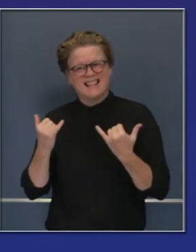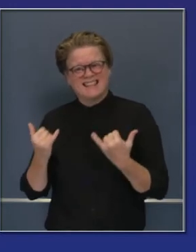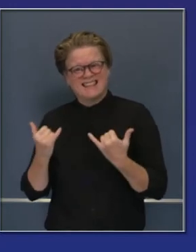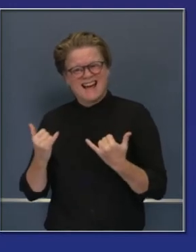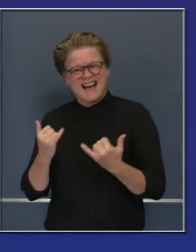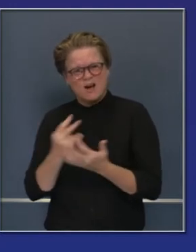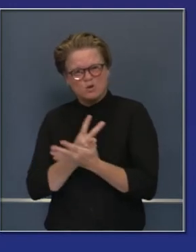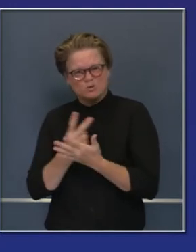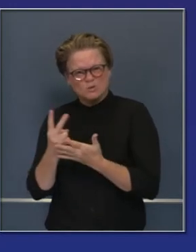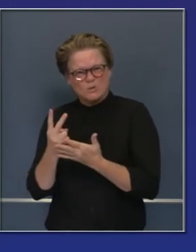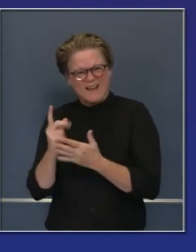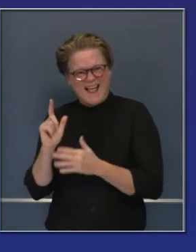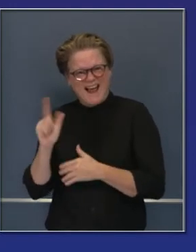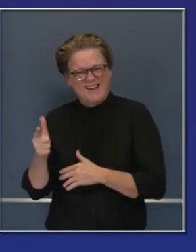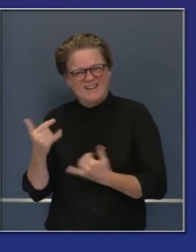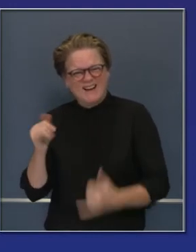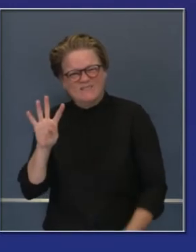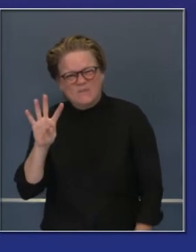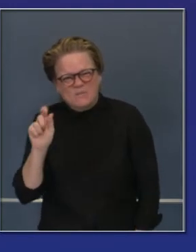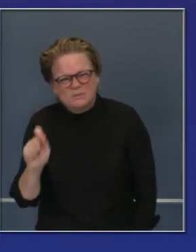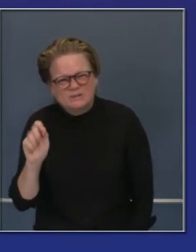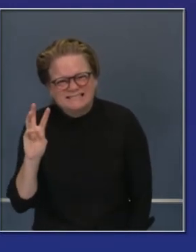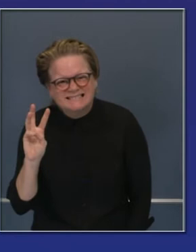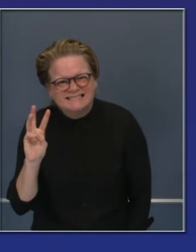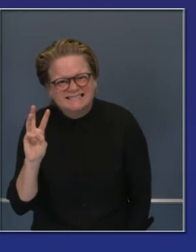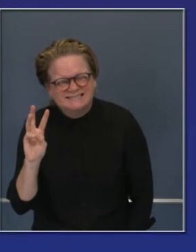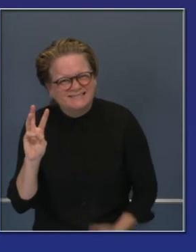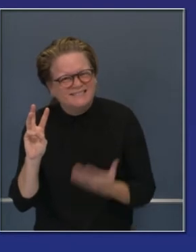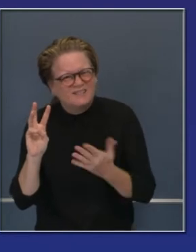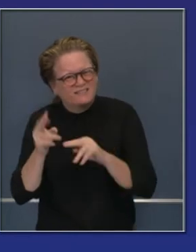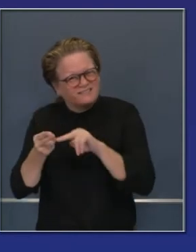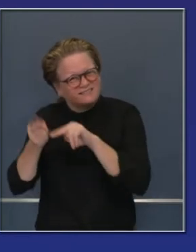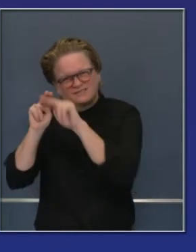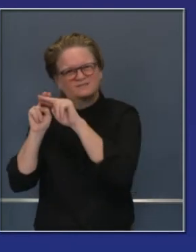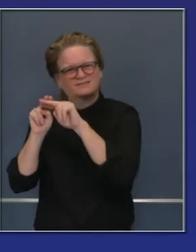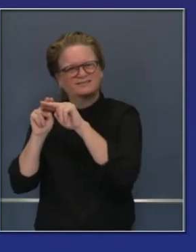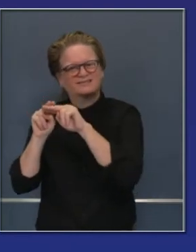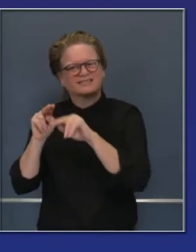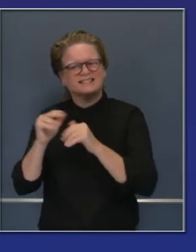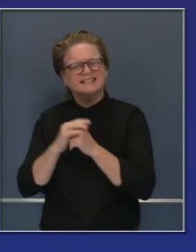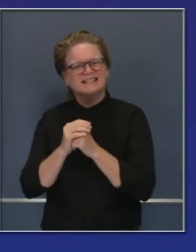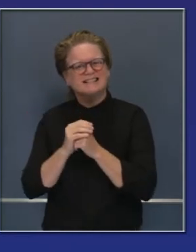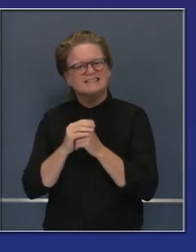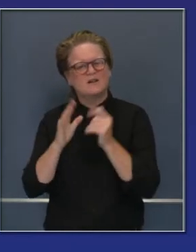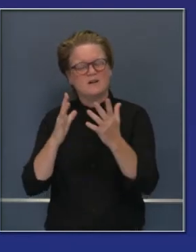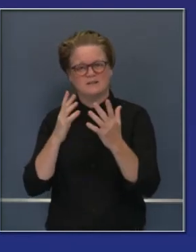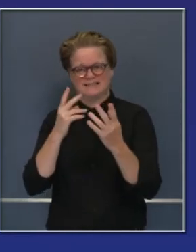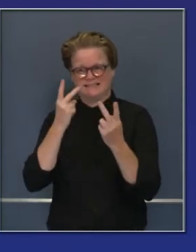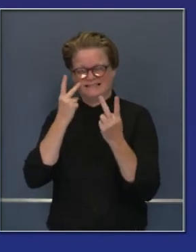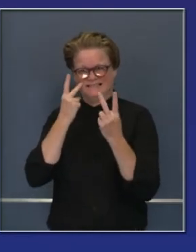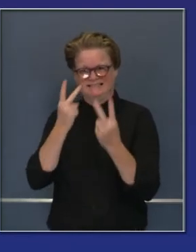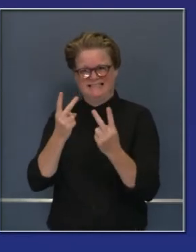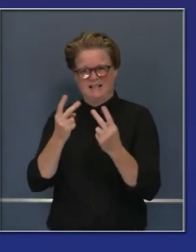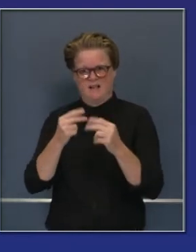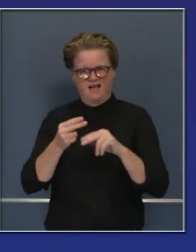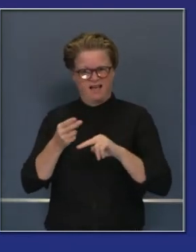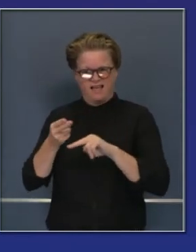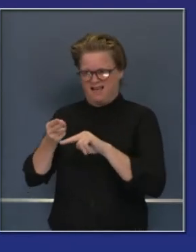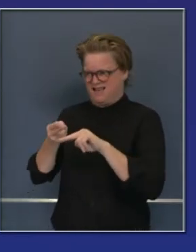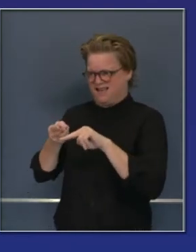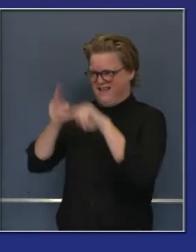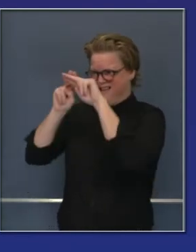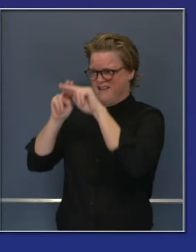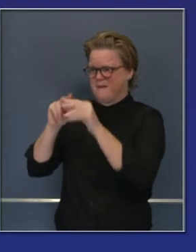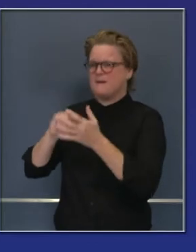Y hoy día 4.6. Pueden ver cómo va en ascenso. Y también se ve un aumento